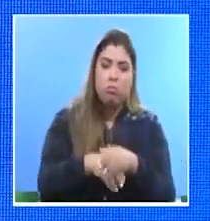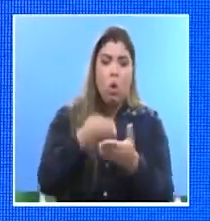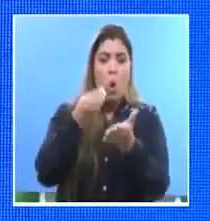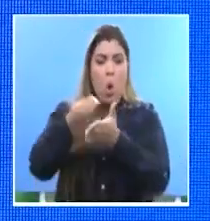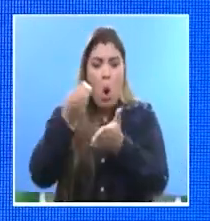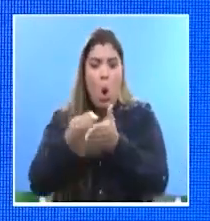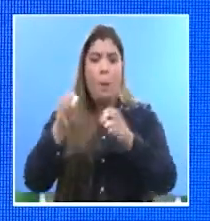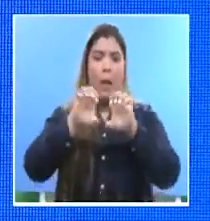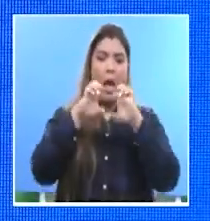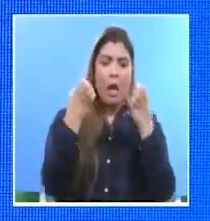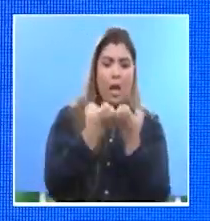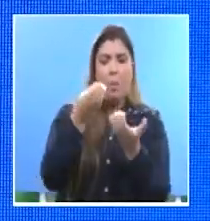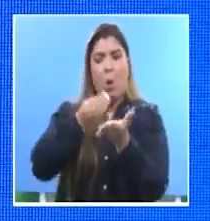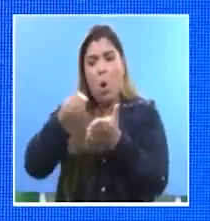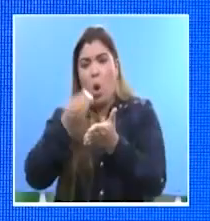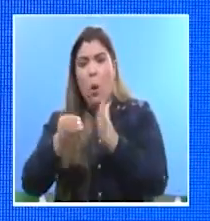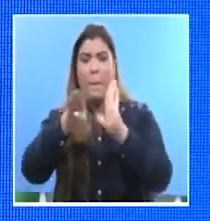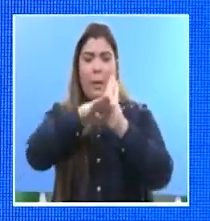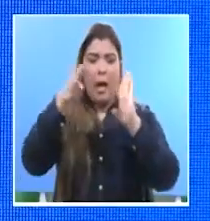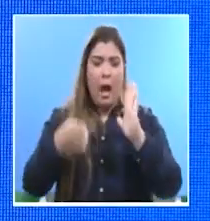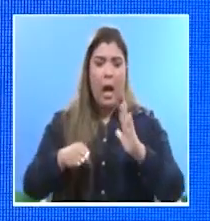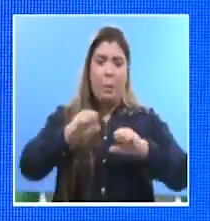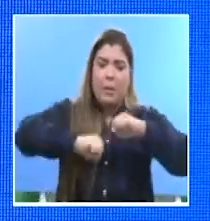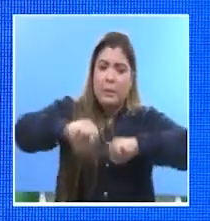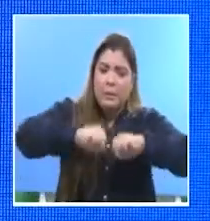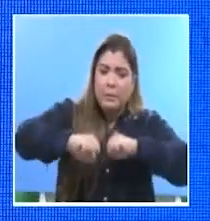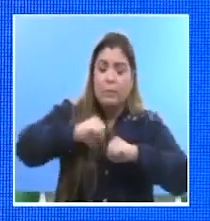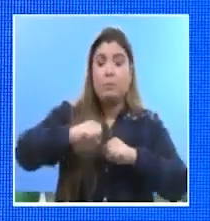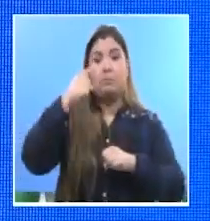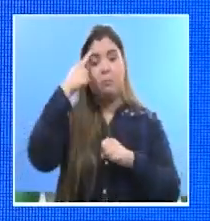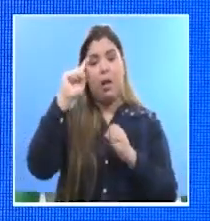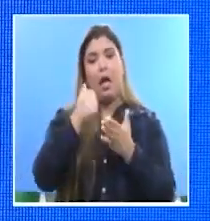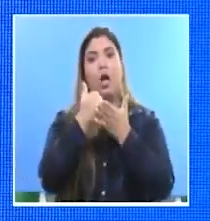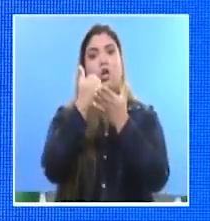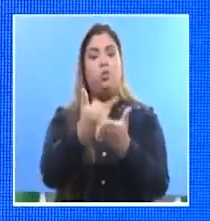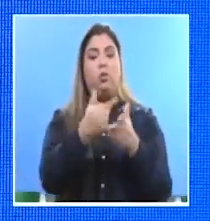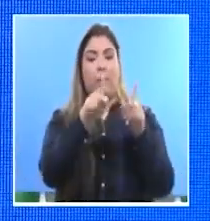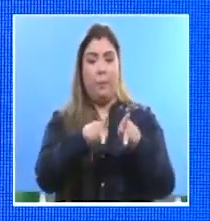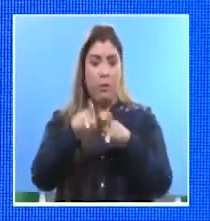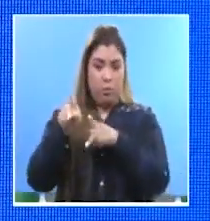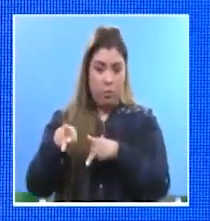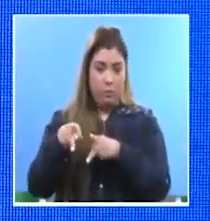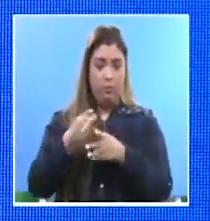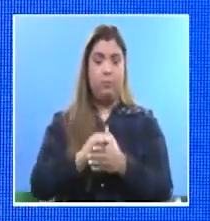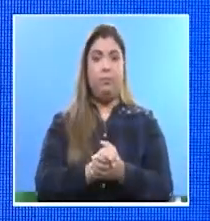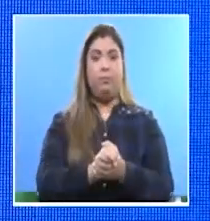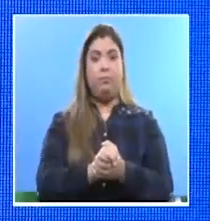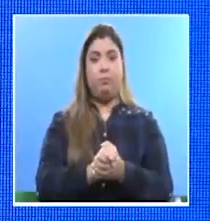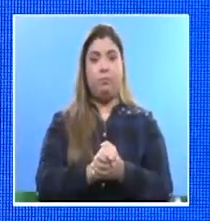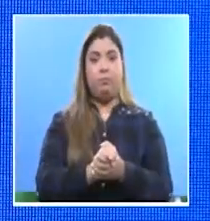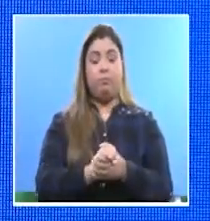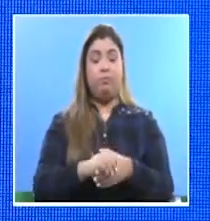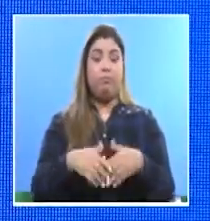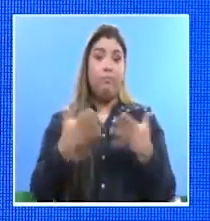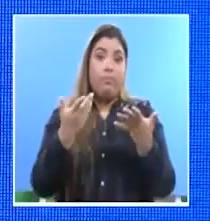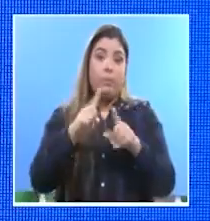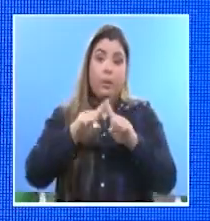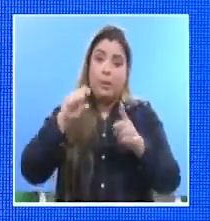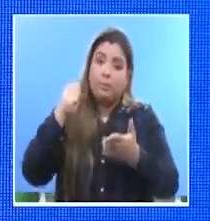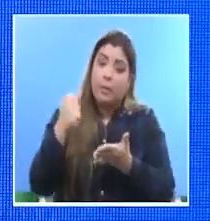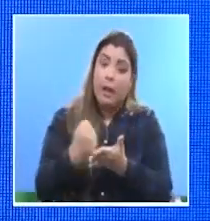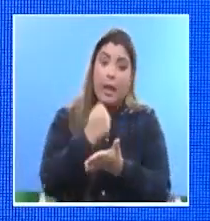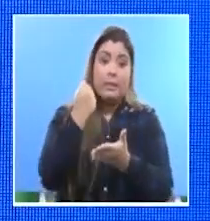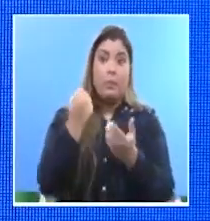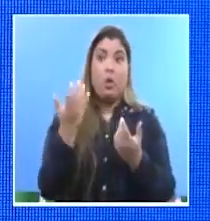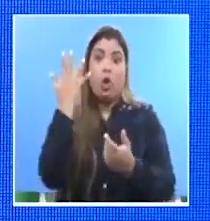logrado tener el mínimo de contagios que hubiéramos querido